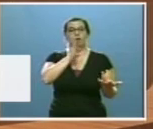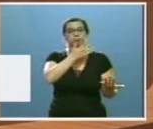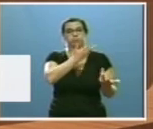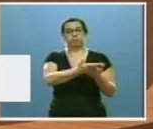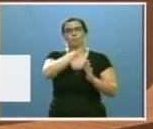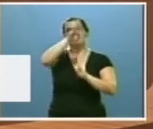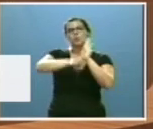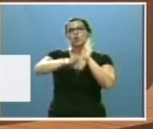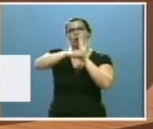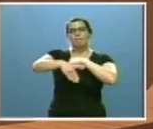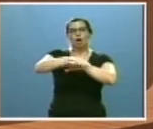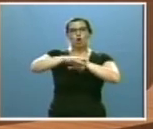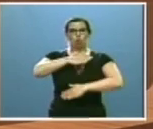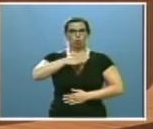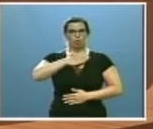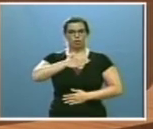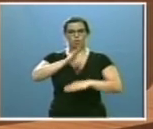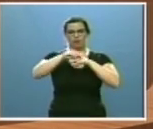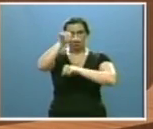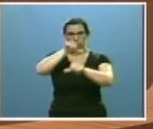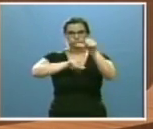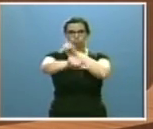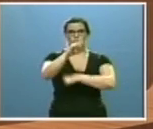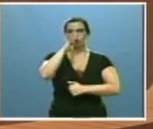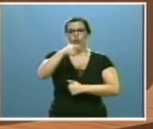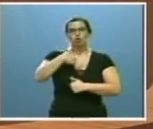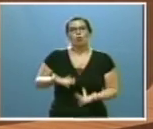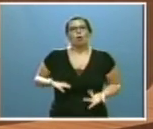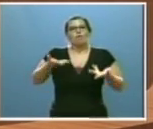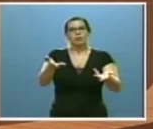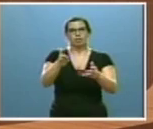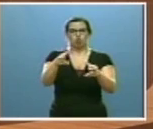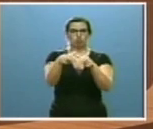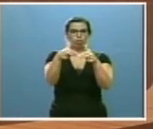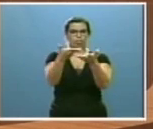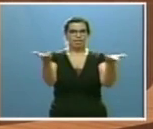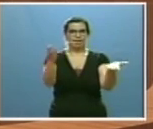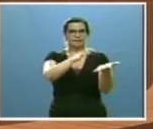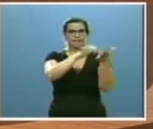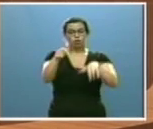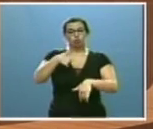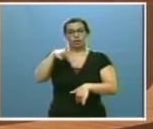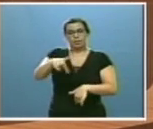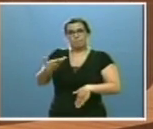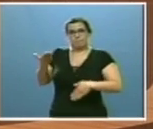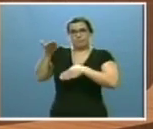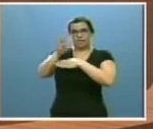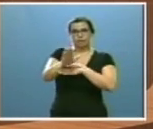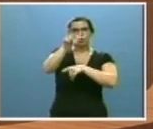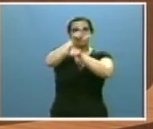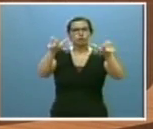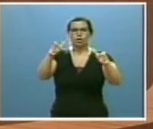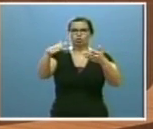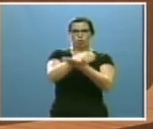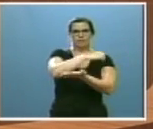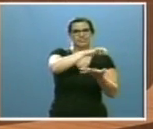próximos años que ofrezco a la Sociedad de Castilla y León. Que presento a todos los castellanos y